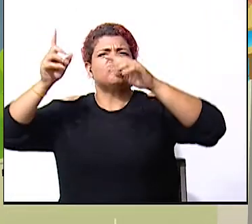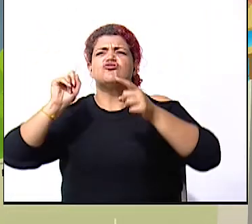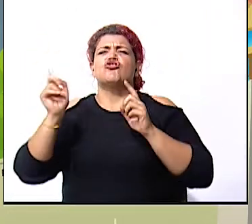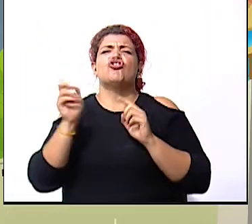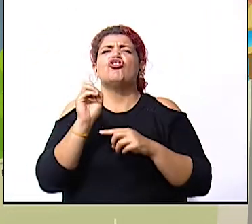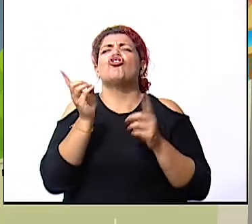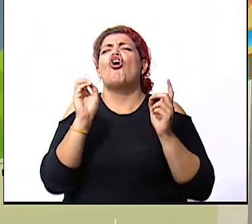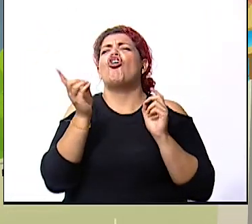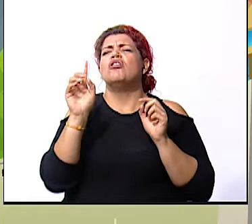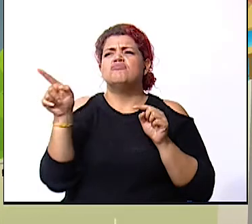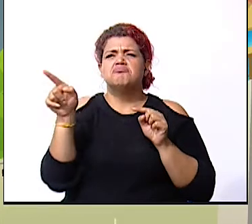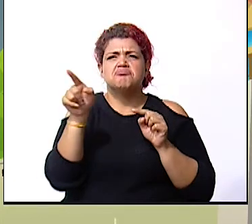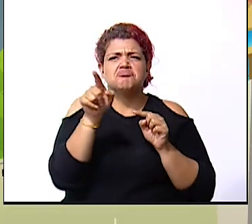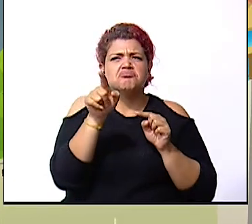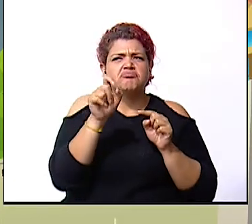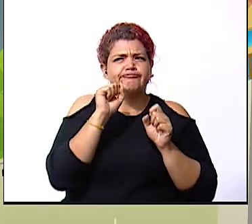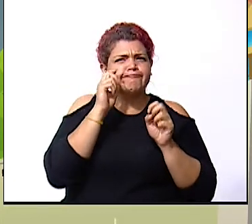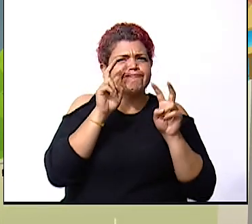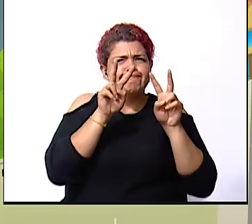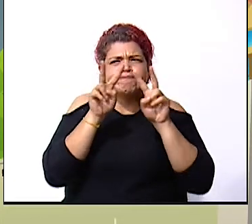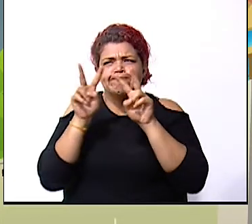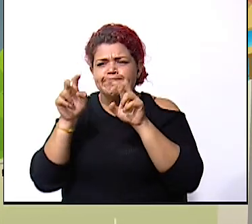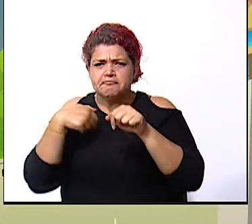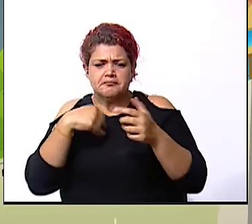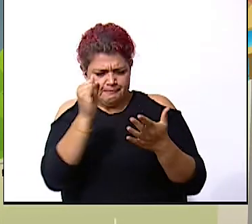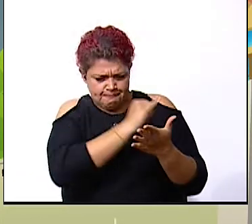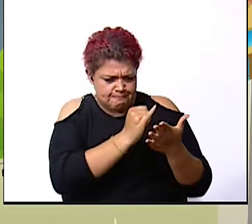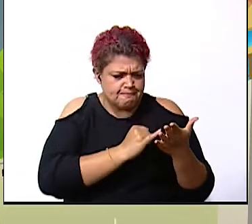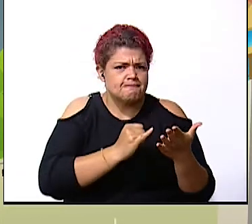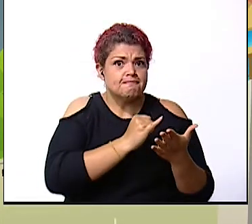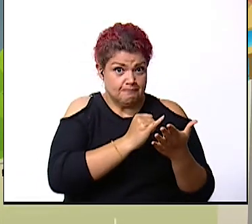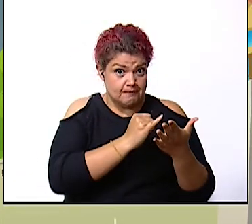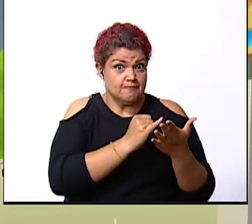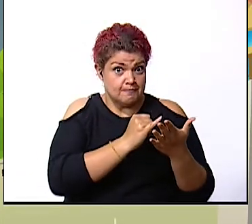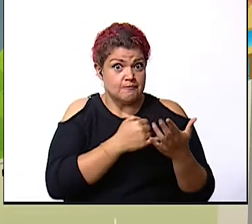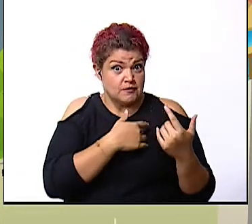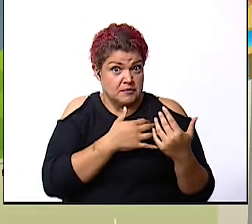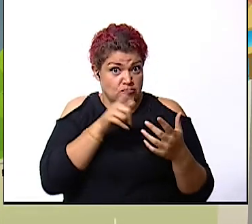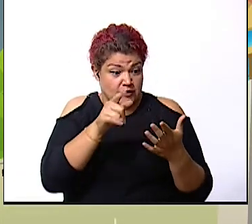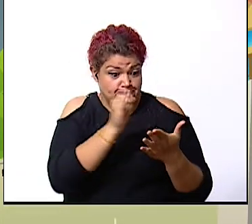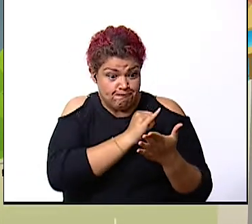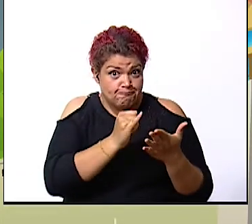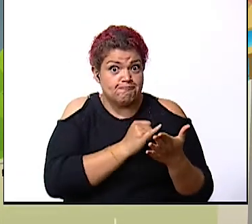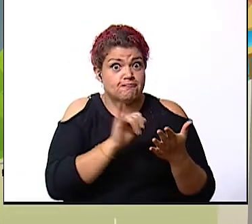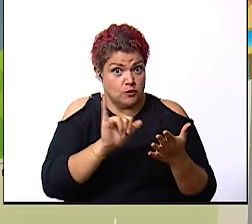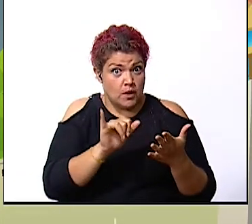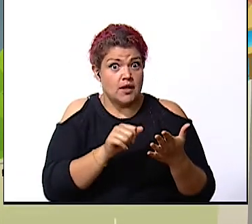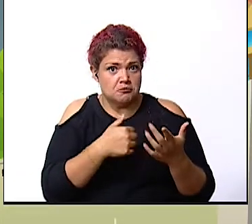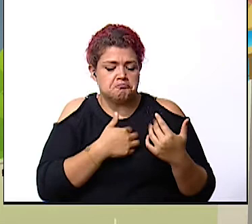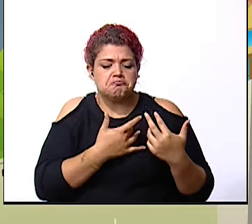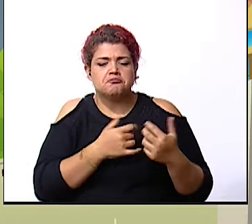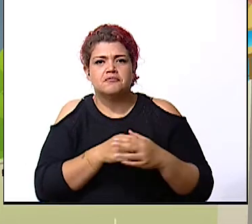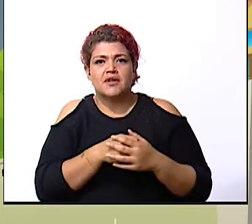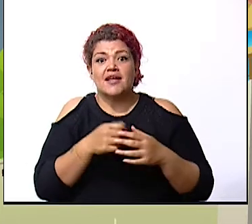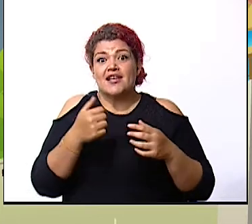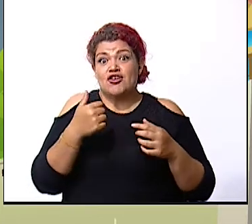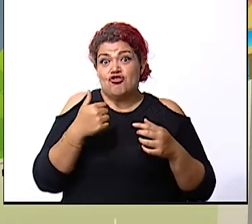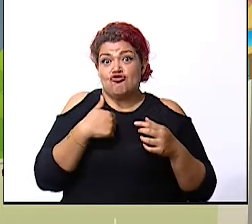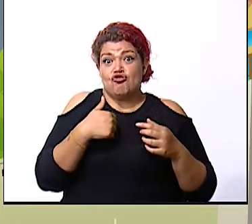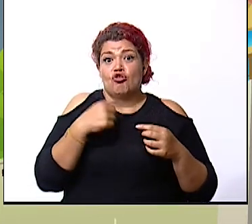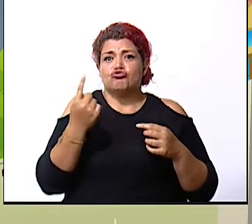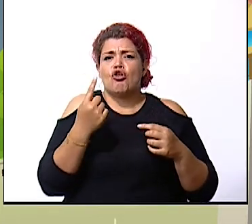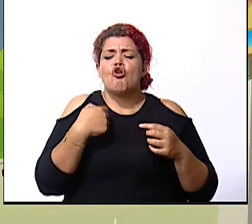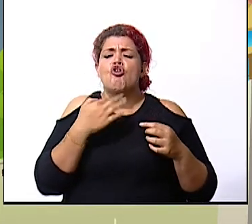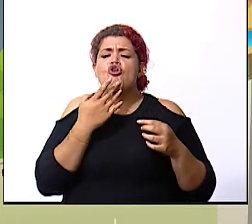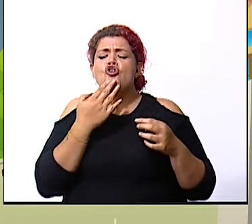sí bueno yo espero ver esos dibujos ahora aquí la niña nada más le puso en el contorno